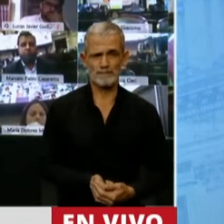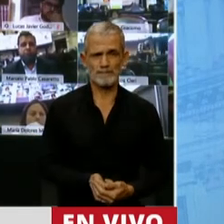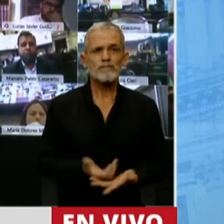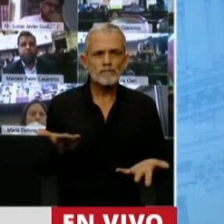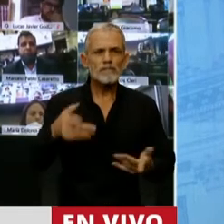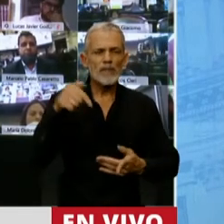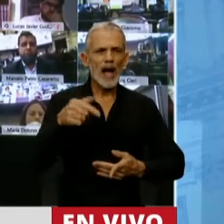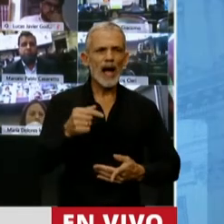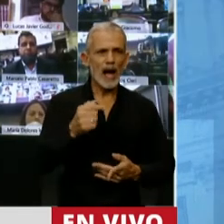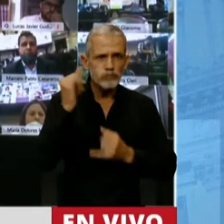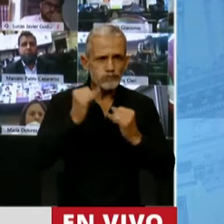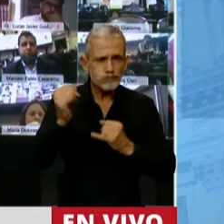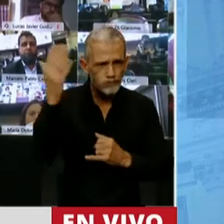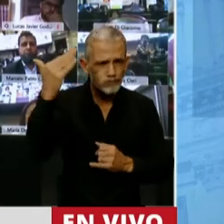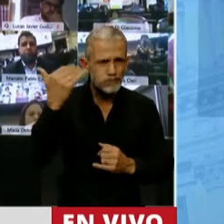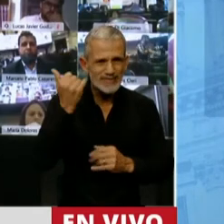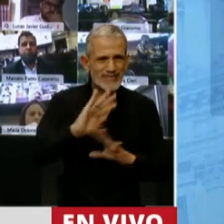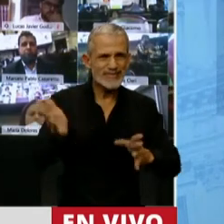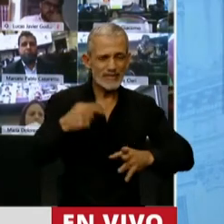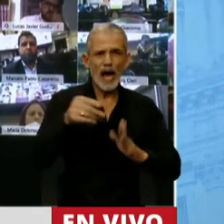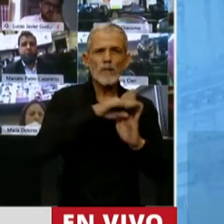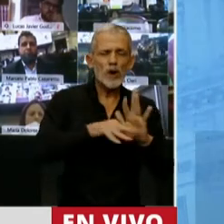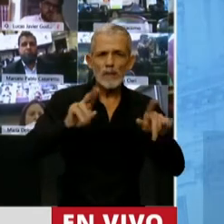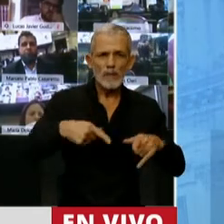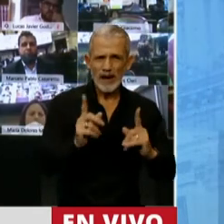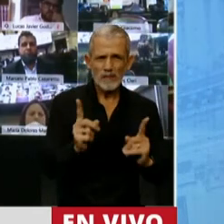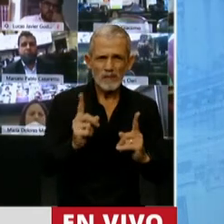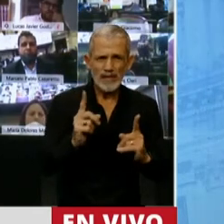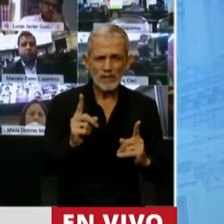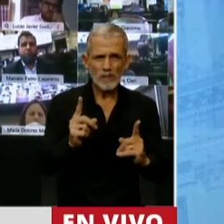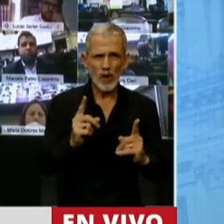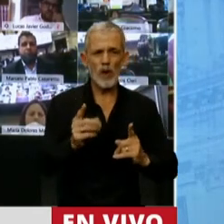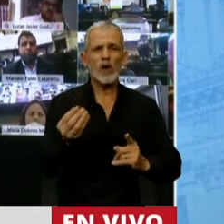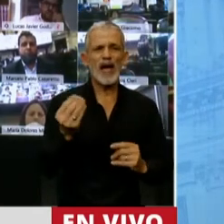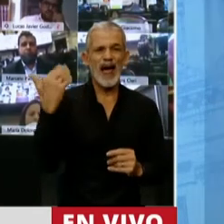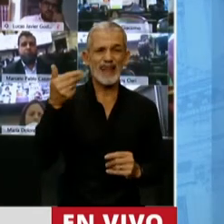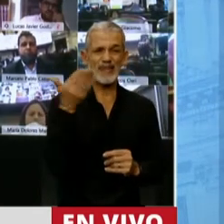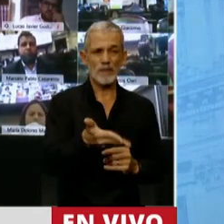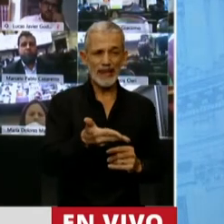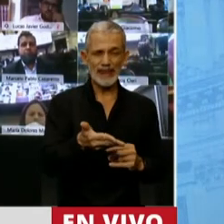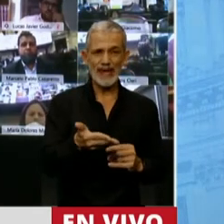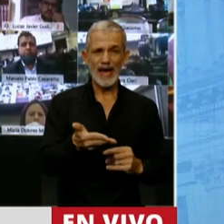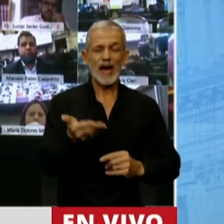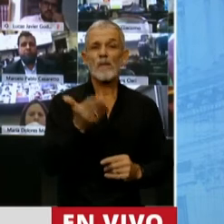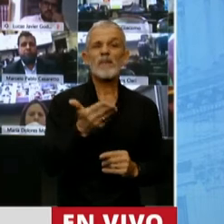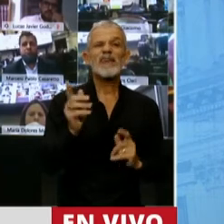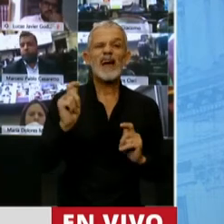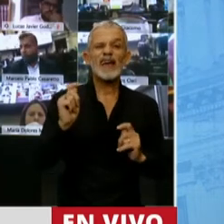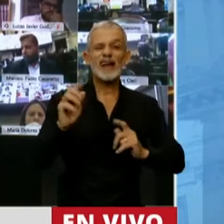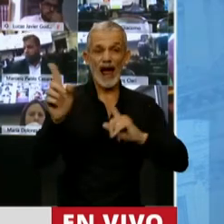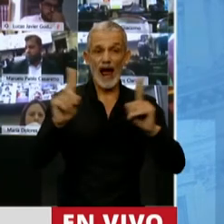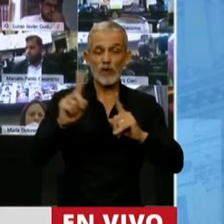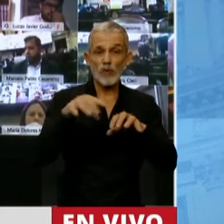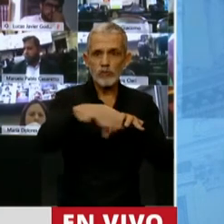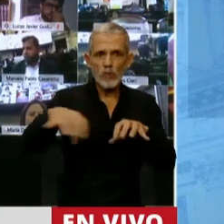Entonces, acá se ha dicho que es el mismo programa que pedían algunos sectores cuando